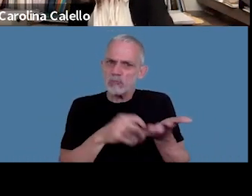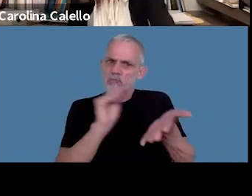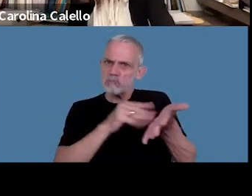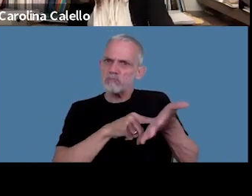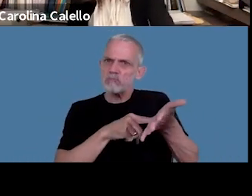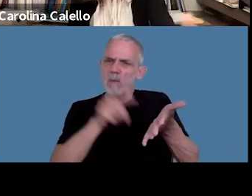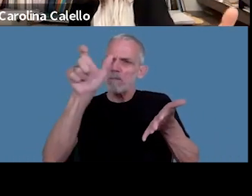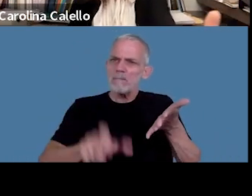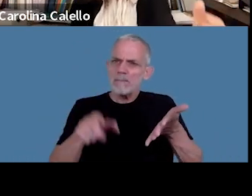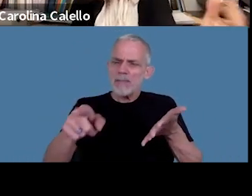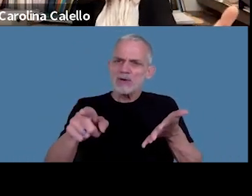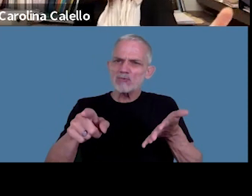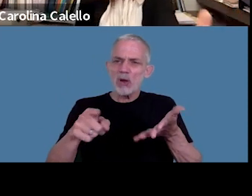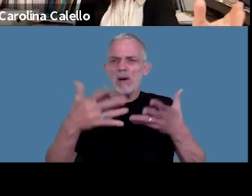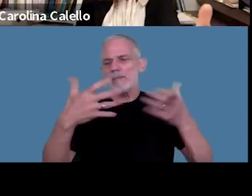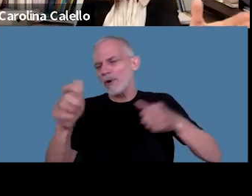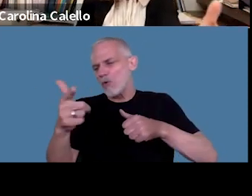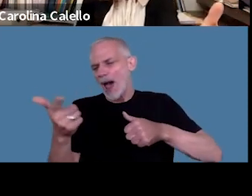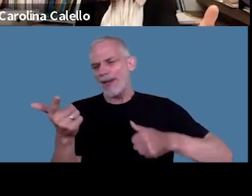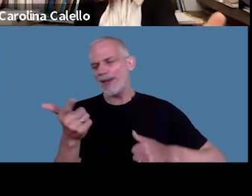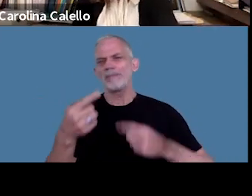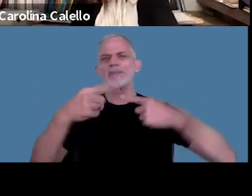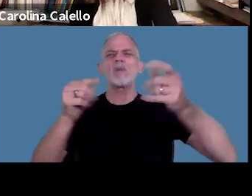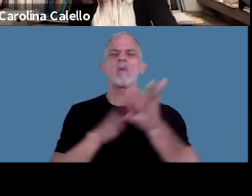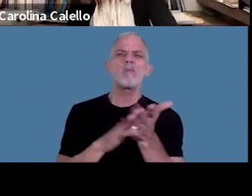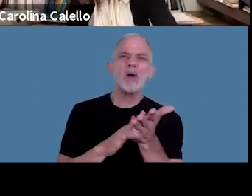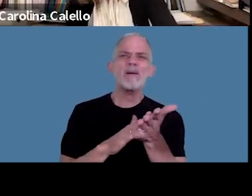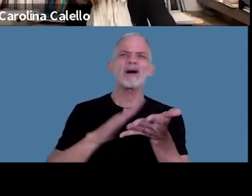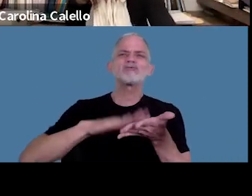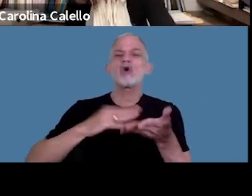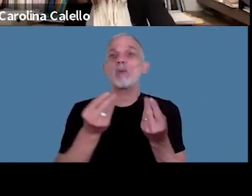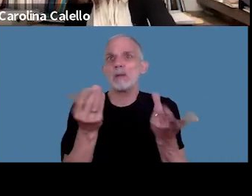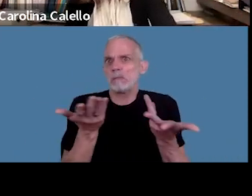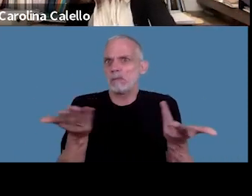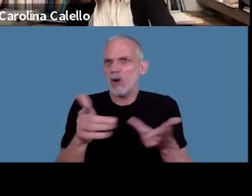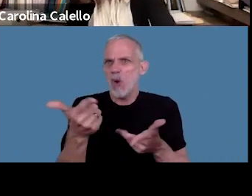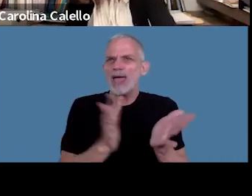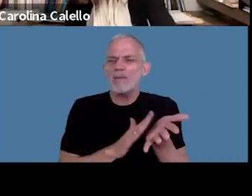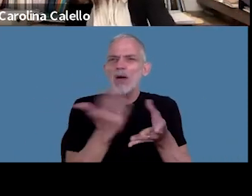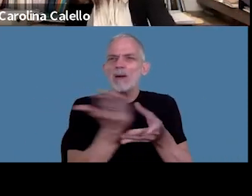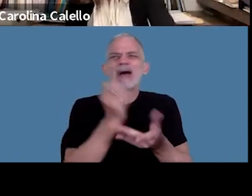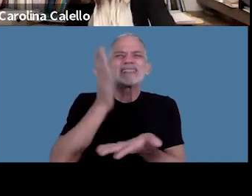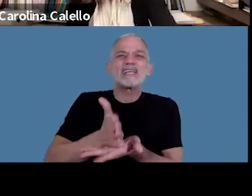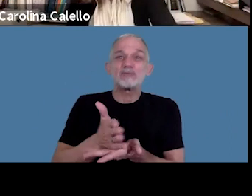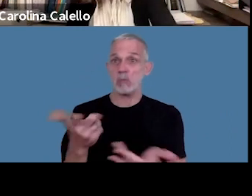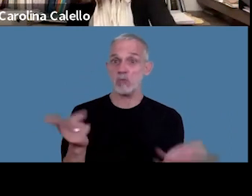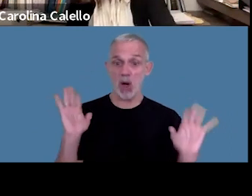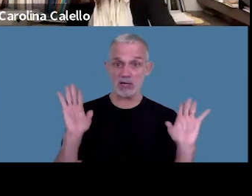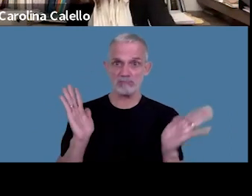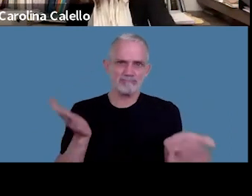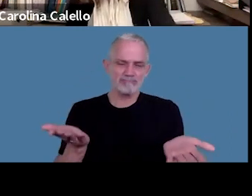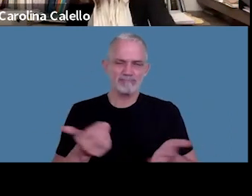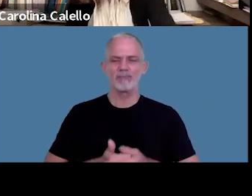que no se había encontrado por ejemplo elementos para sancionar por multa dolos